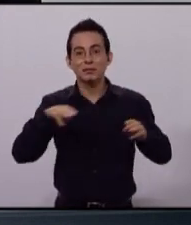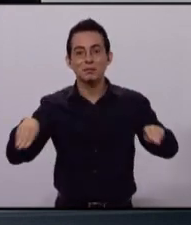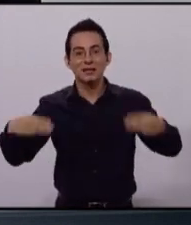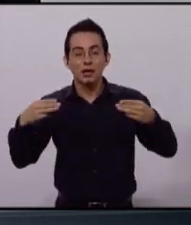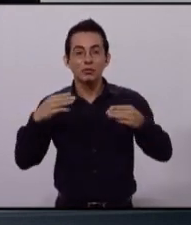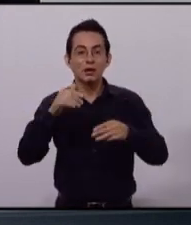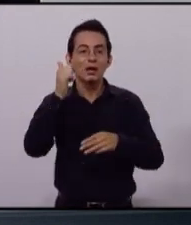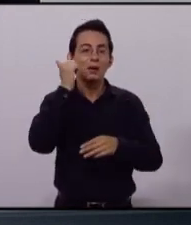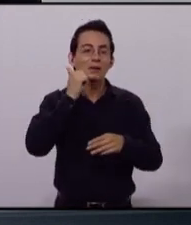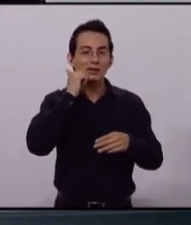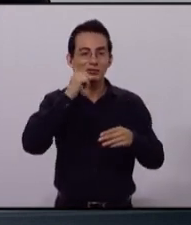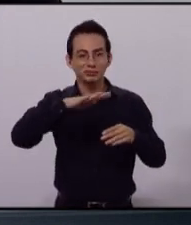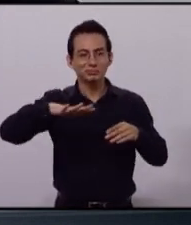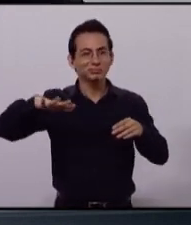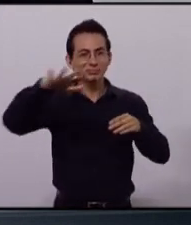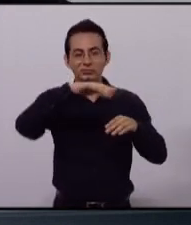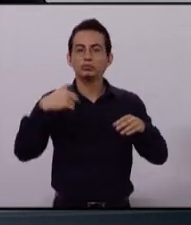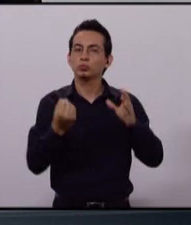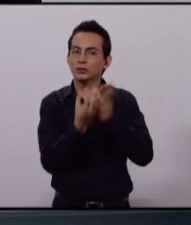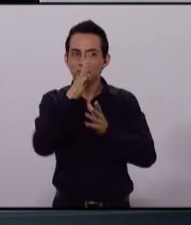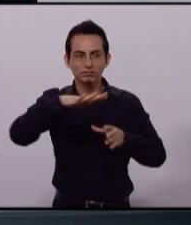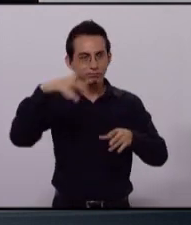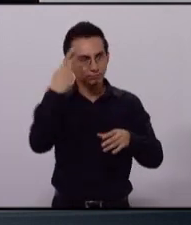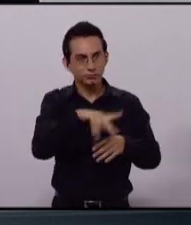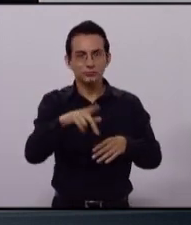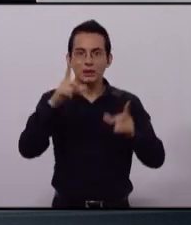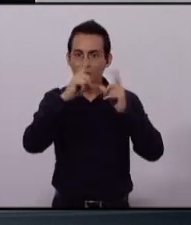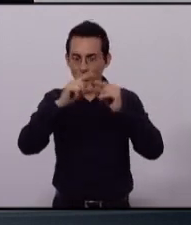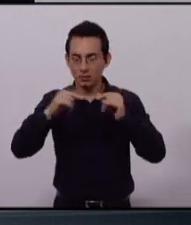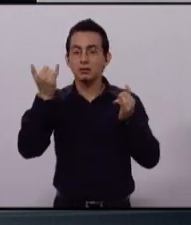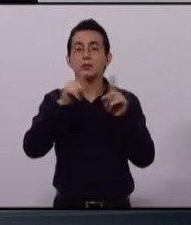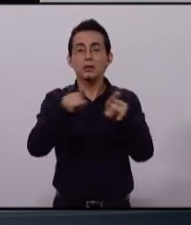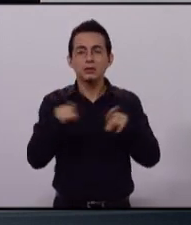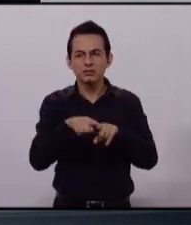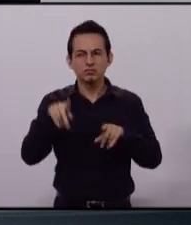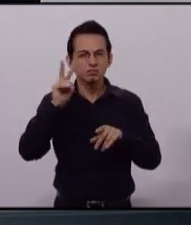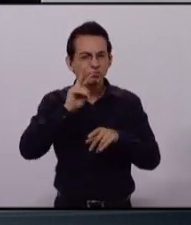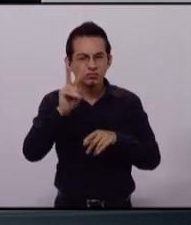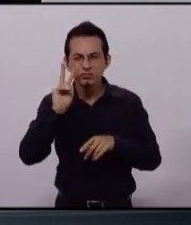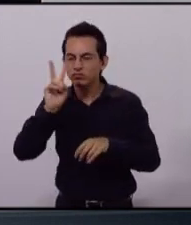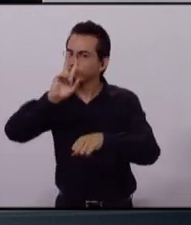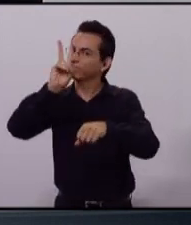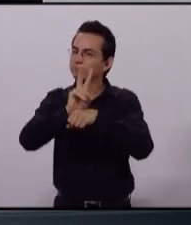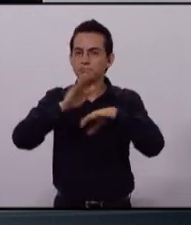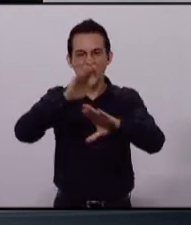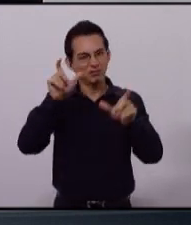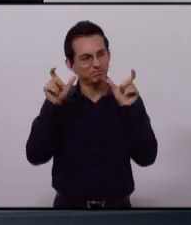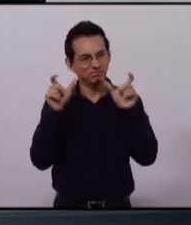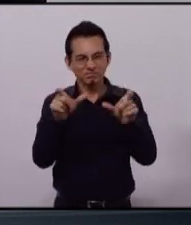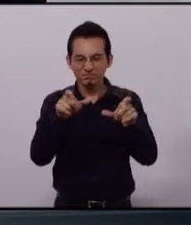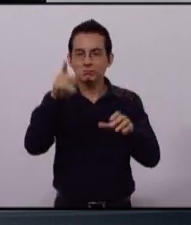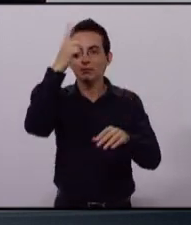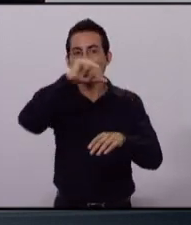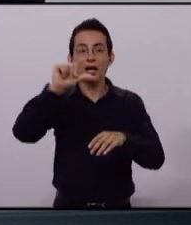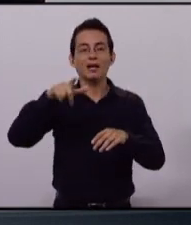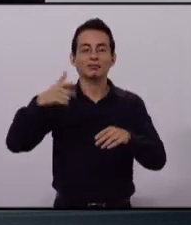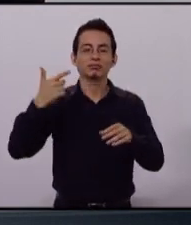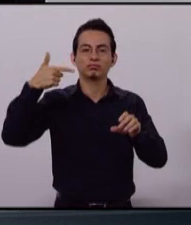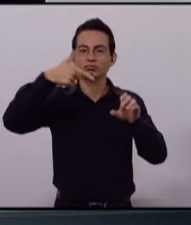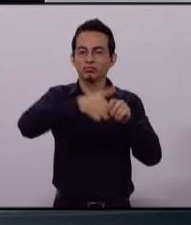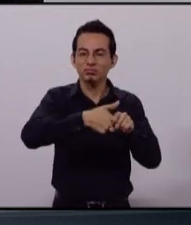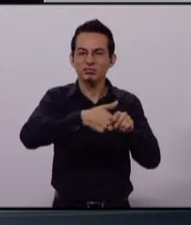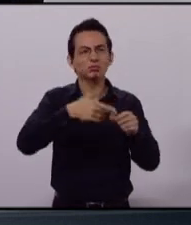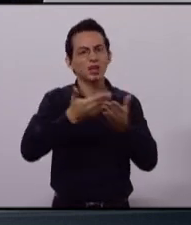nuestro municipio de Zapopan. Las gasolineras que incumplan con los programas de verificación de la Profeco no van a tener